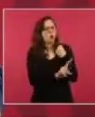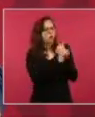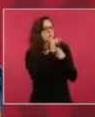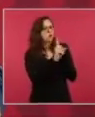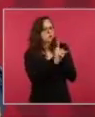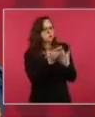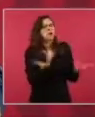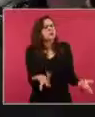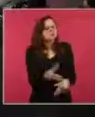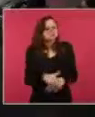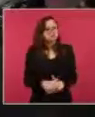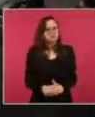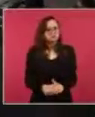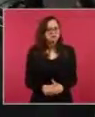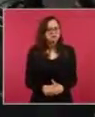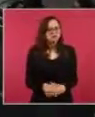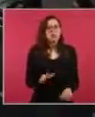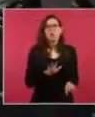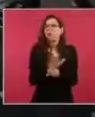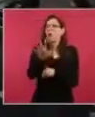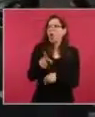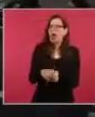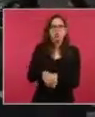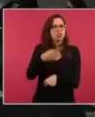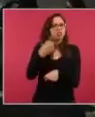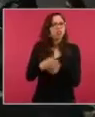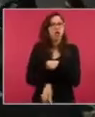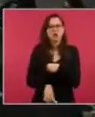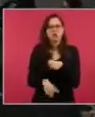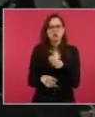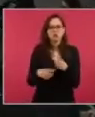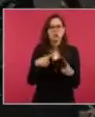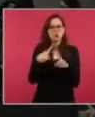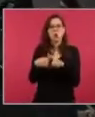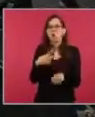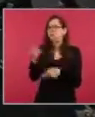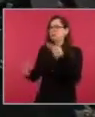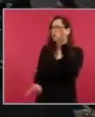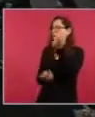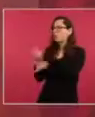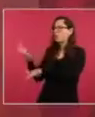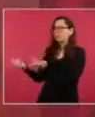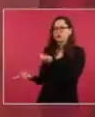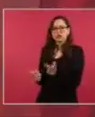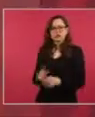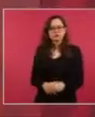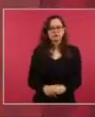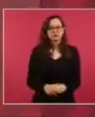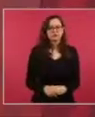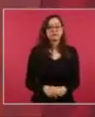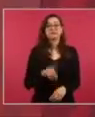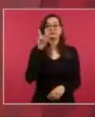a presentar aquí el programa.